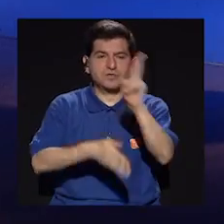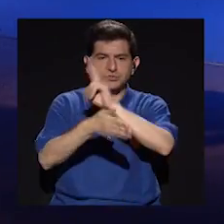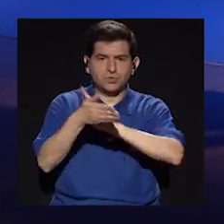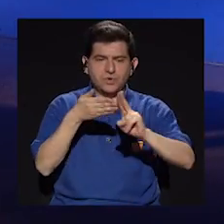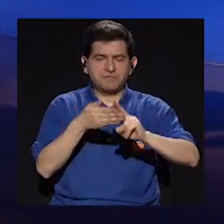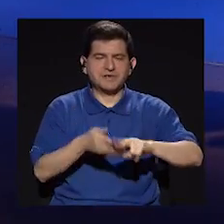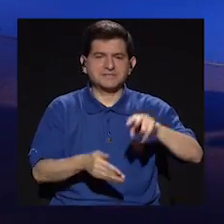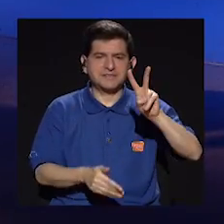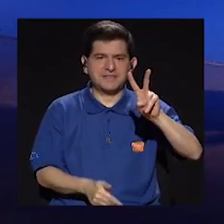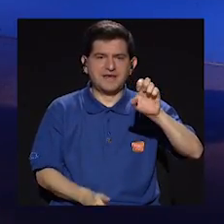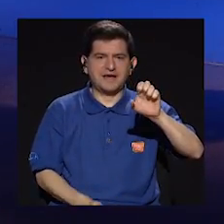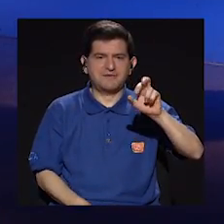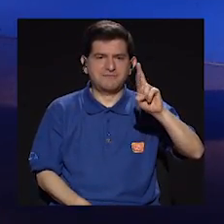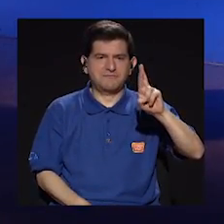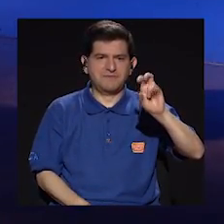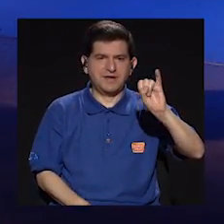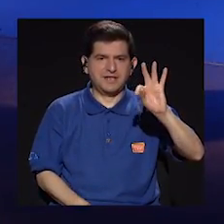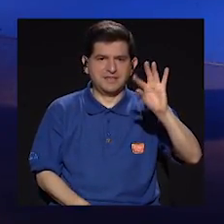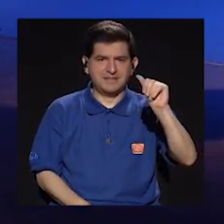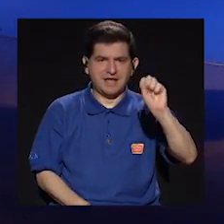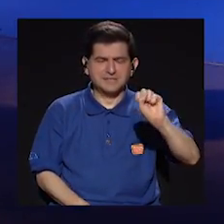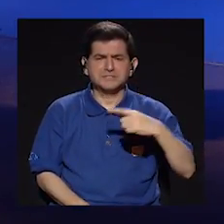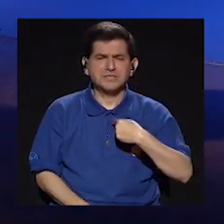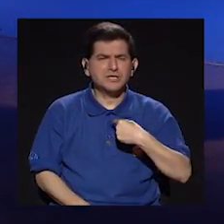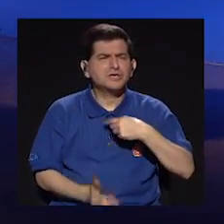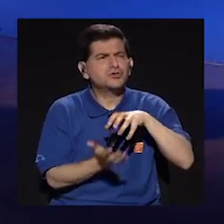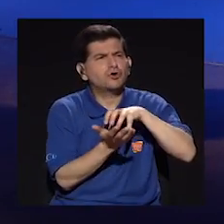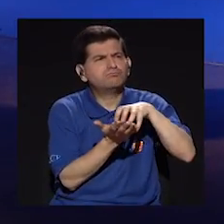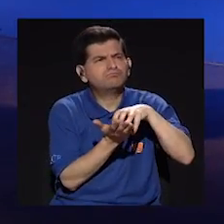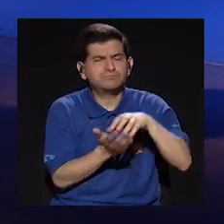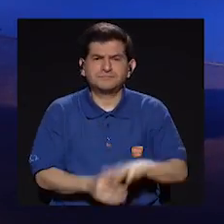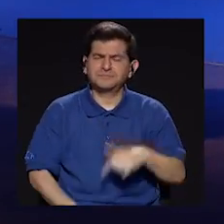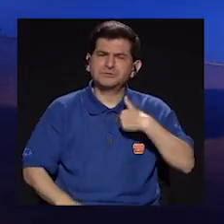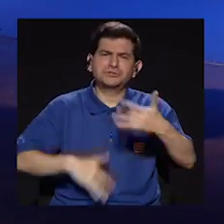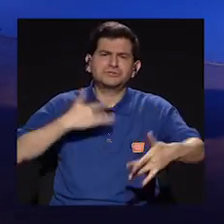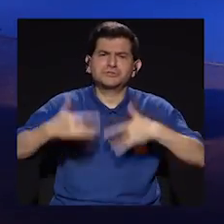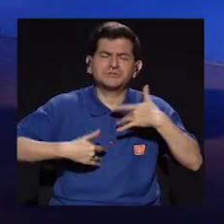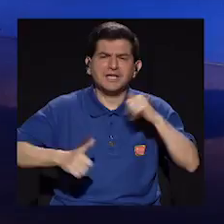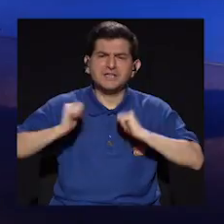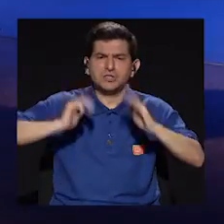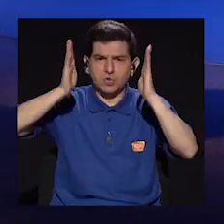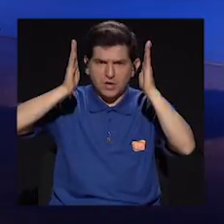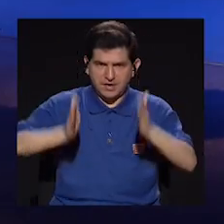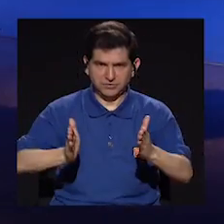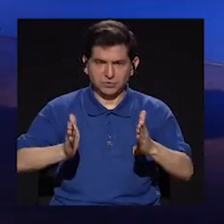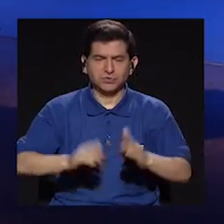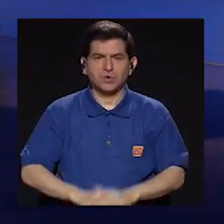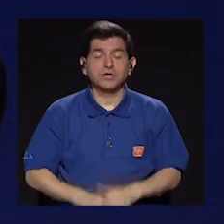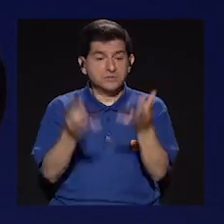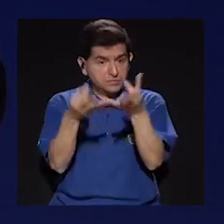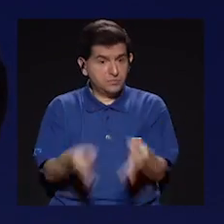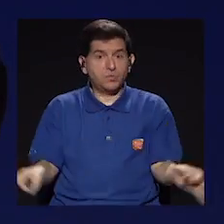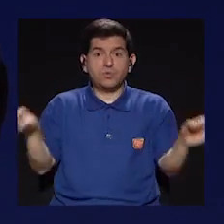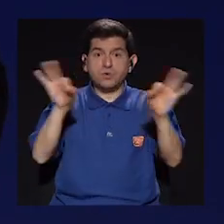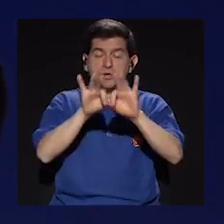la Veritas y he empezado mucho como a cuestionarme eso, que siento que los actores son tan importantes